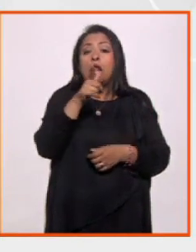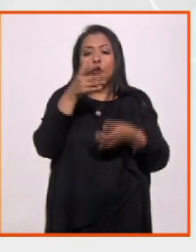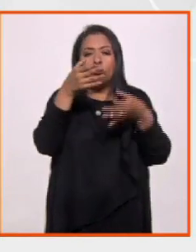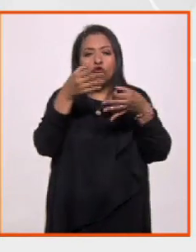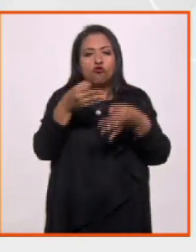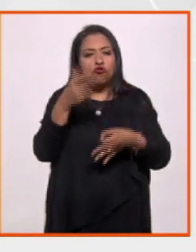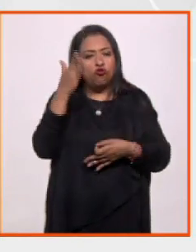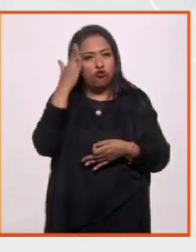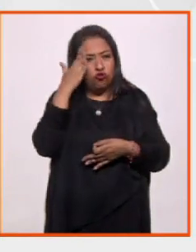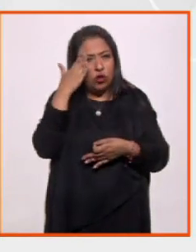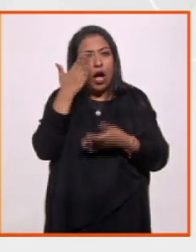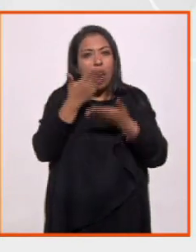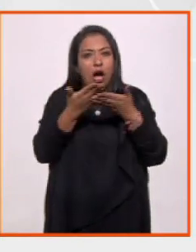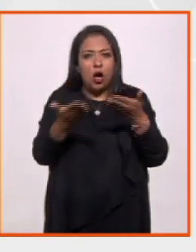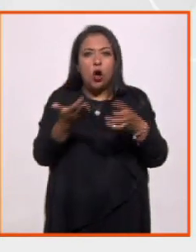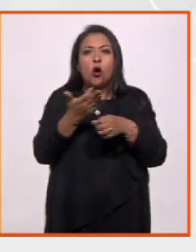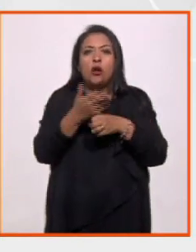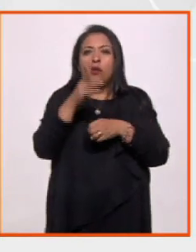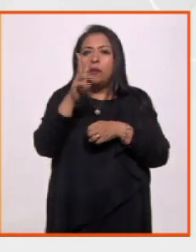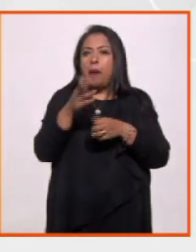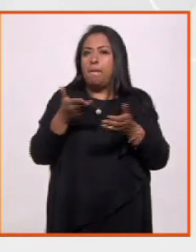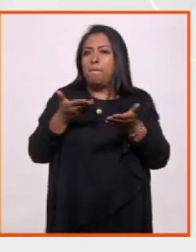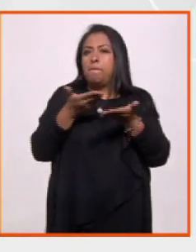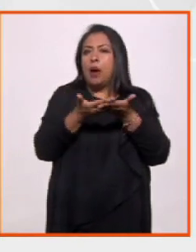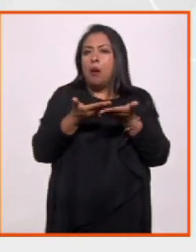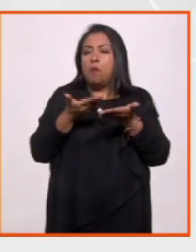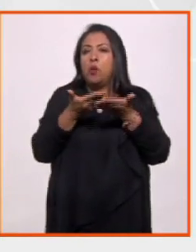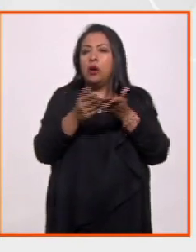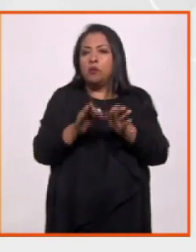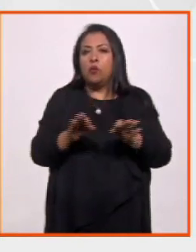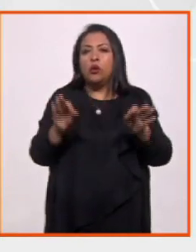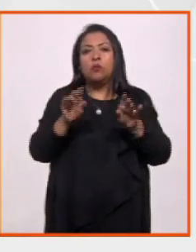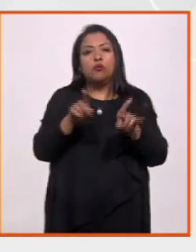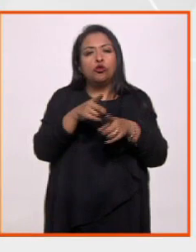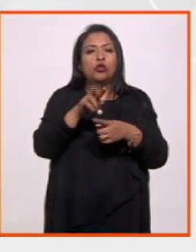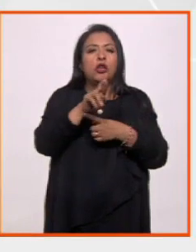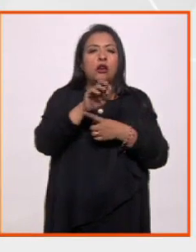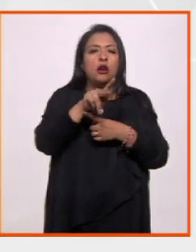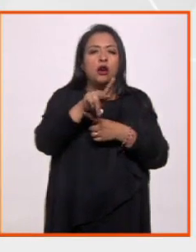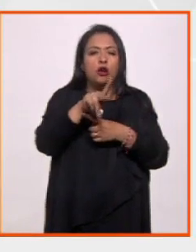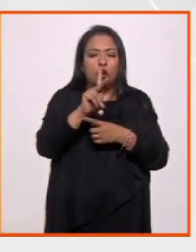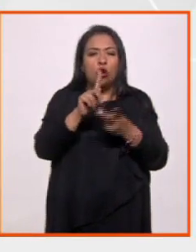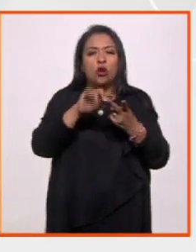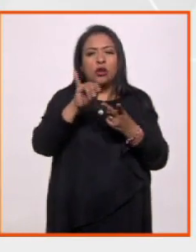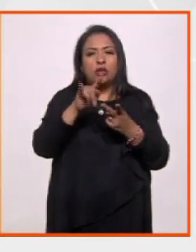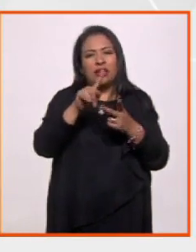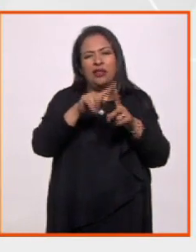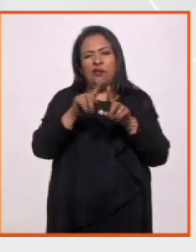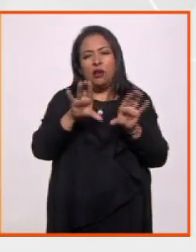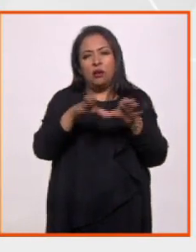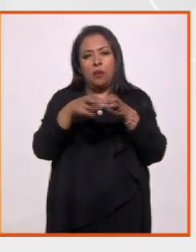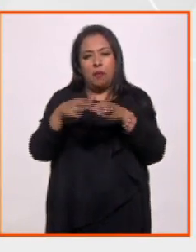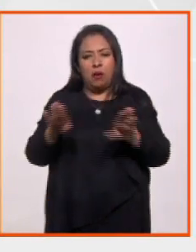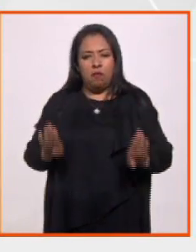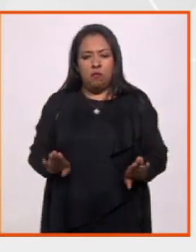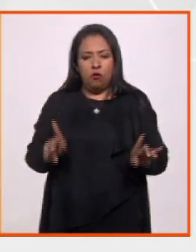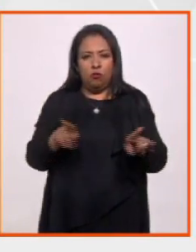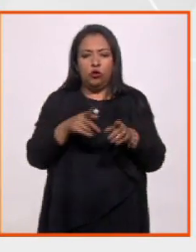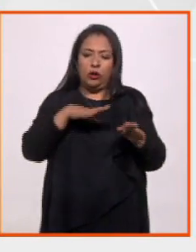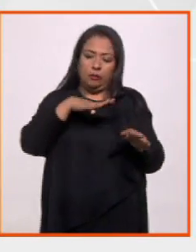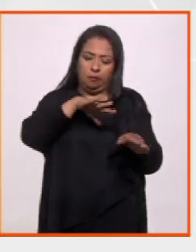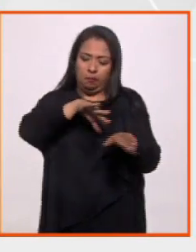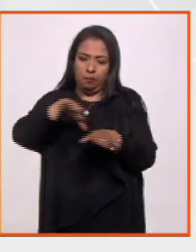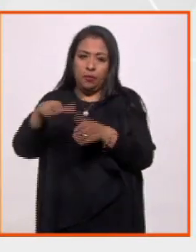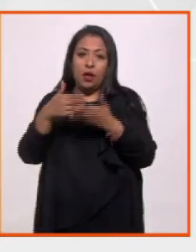originarias son quienes actualmente tienen grandes propuestas musicales en rock, en jazz, en diferentes géneros. Vamos a pasar a otro tema, Laura,